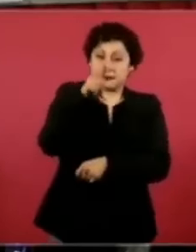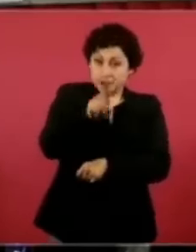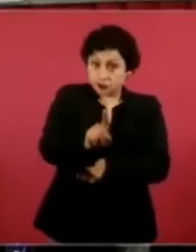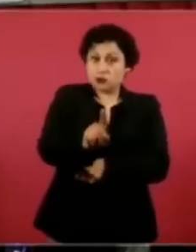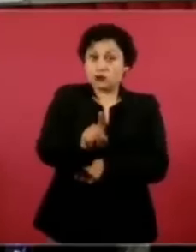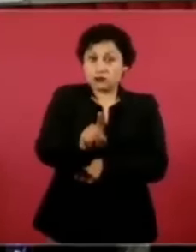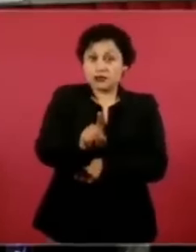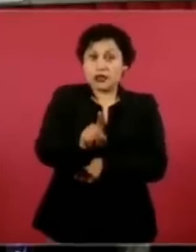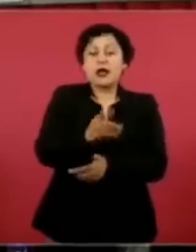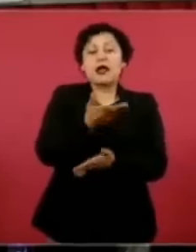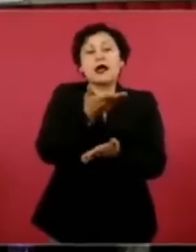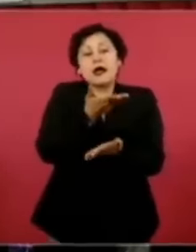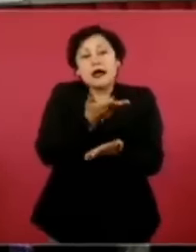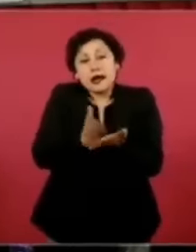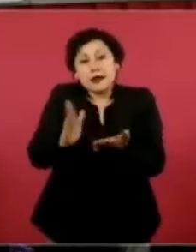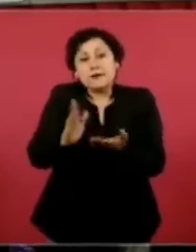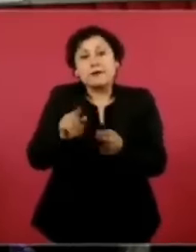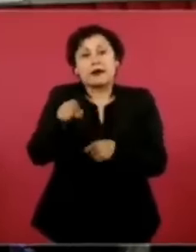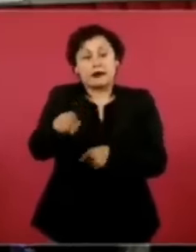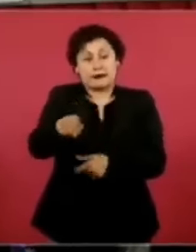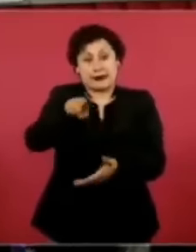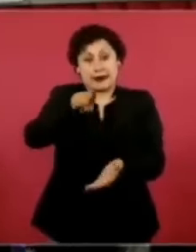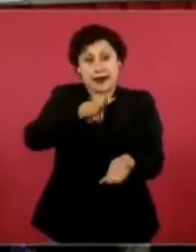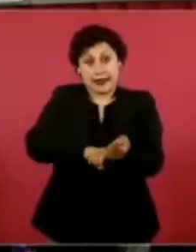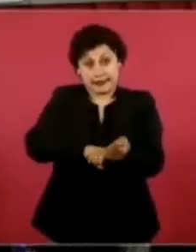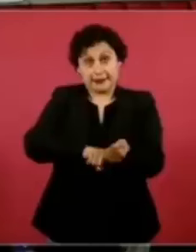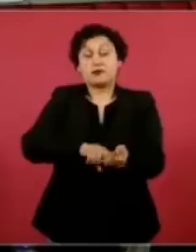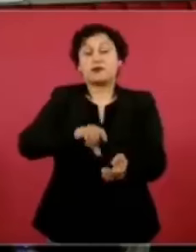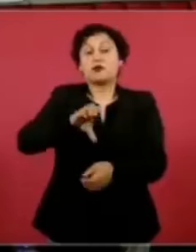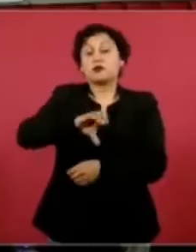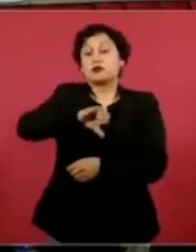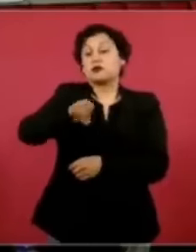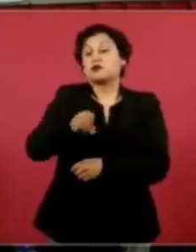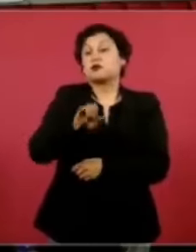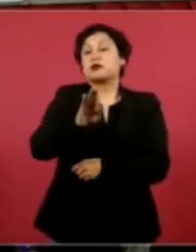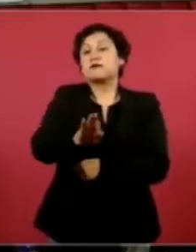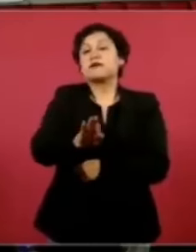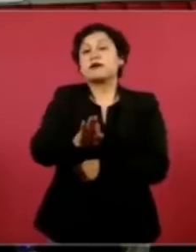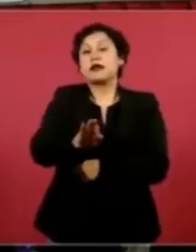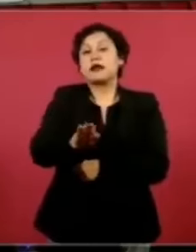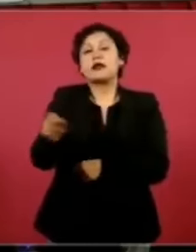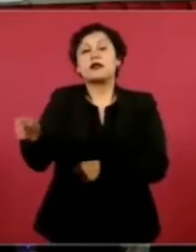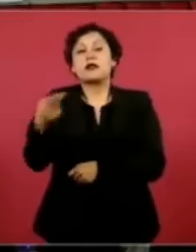queja ante el órgano interno del Consejo de la Judicatura Federal.